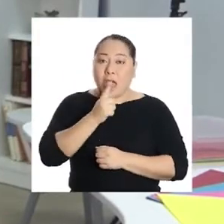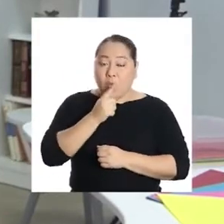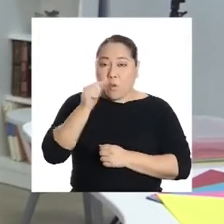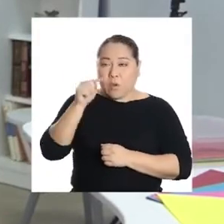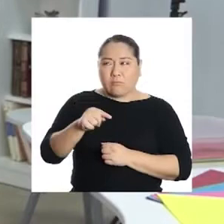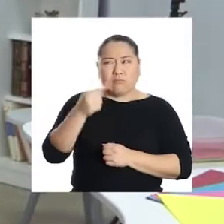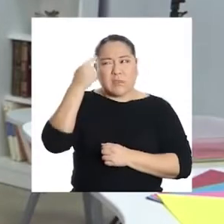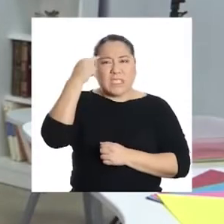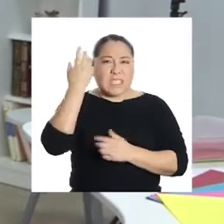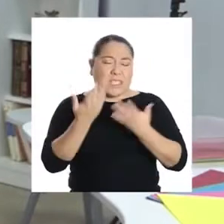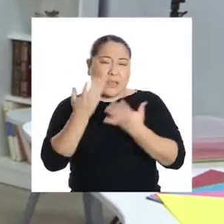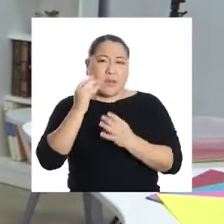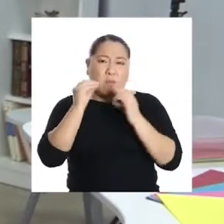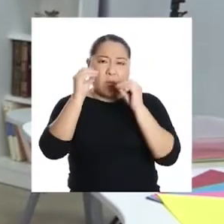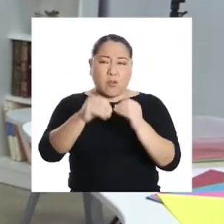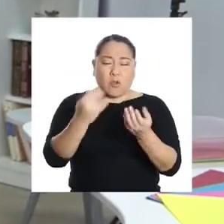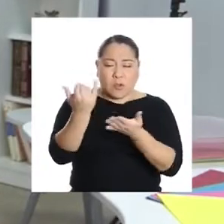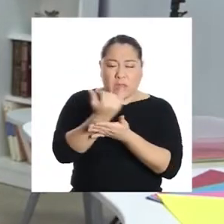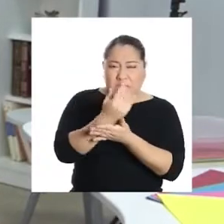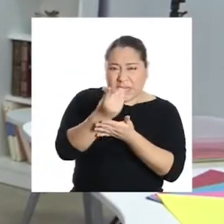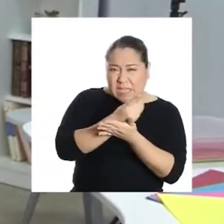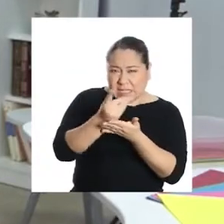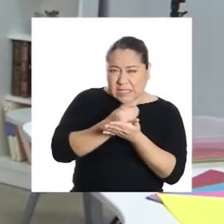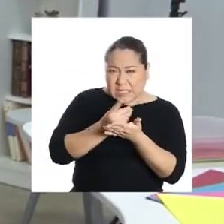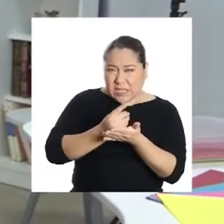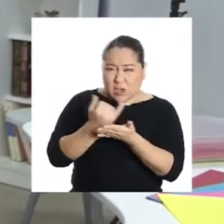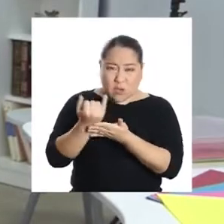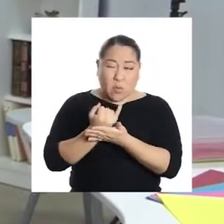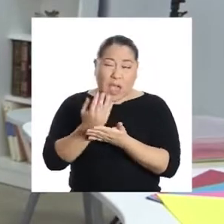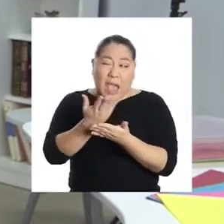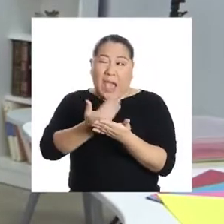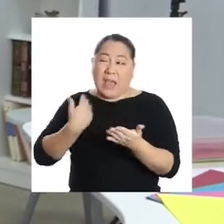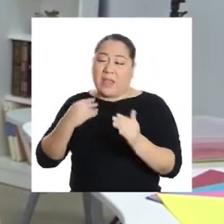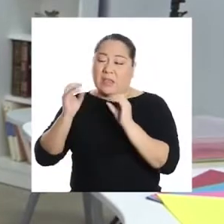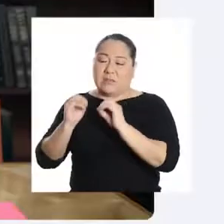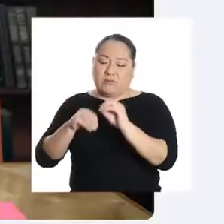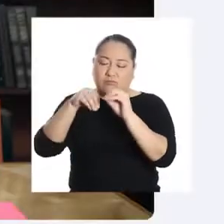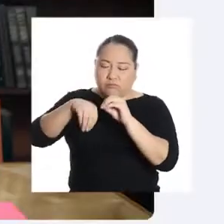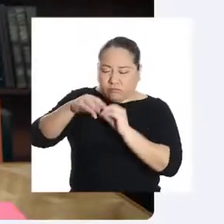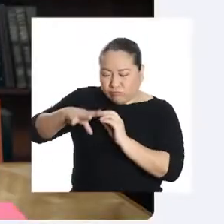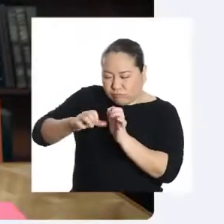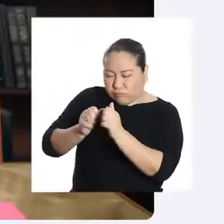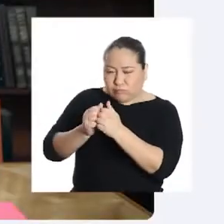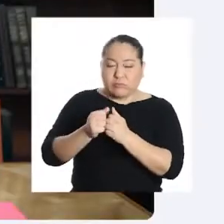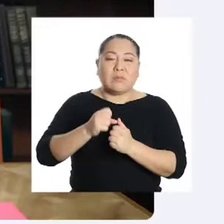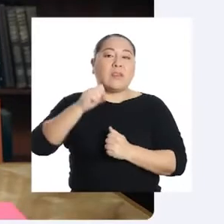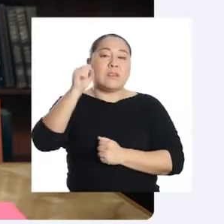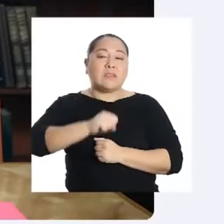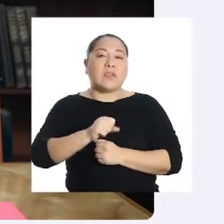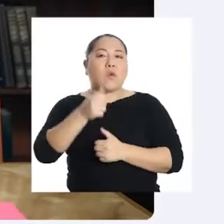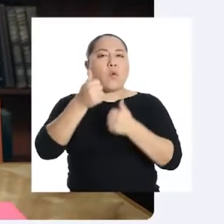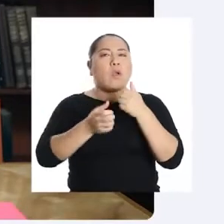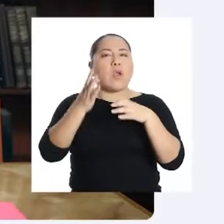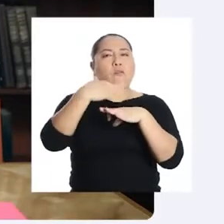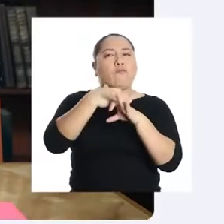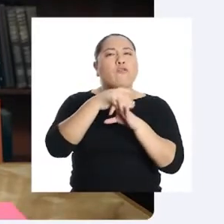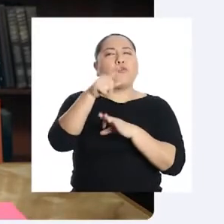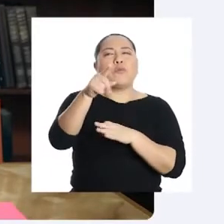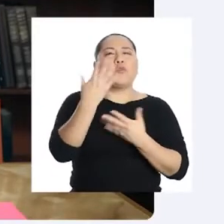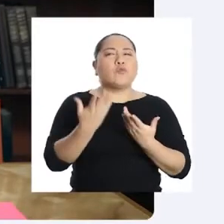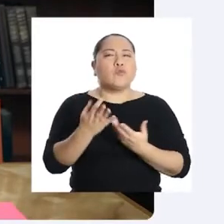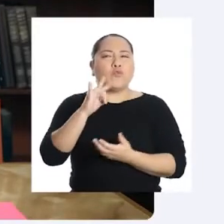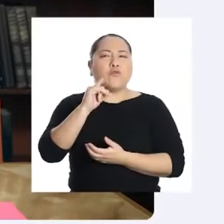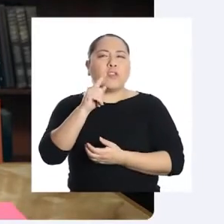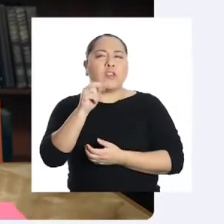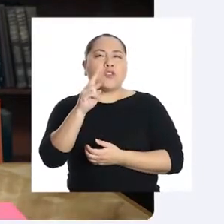Pensé que quizás podríamos proponer su diseño en un dibujo antes de elaborarlo. Claro. ¿De qué forma quieres